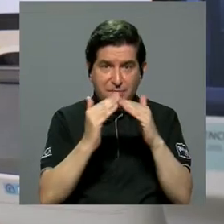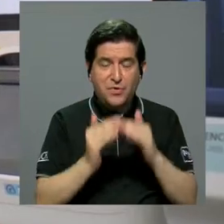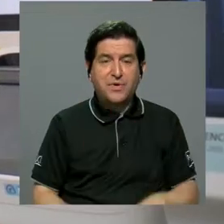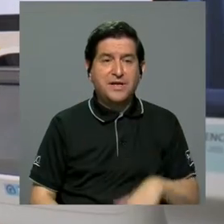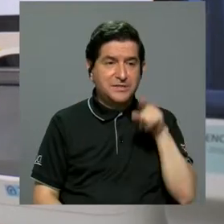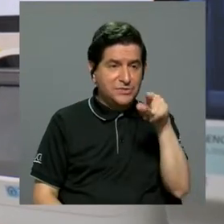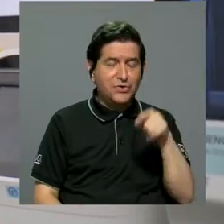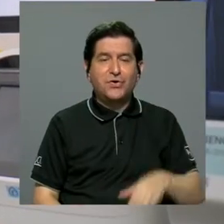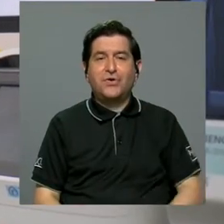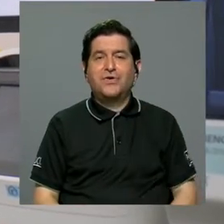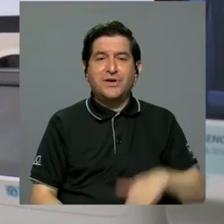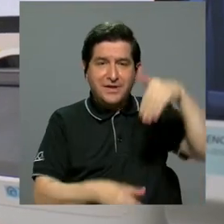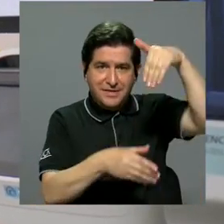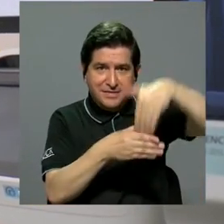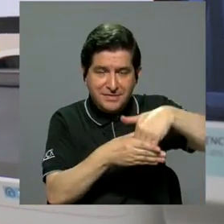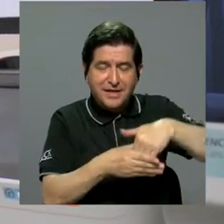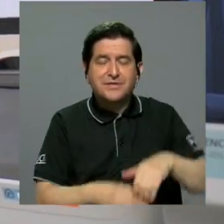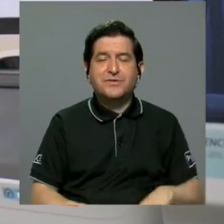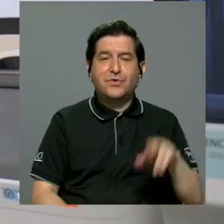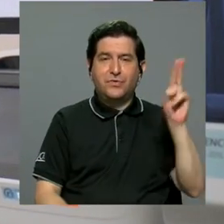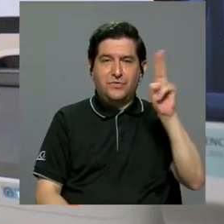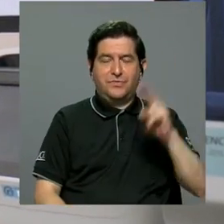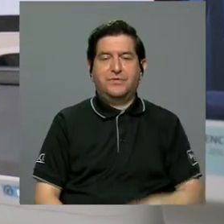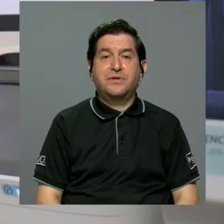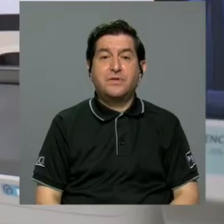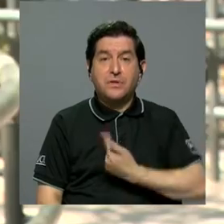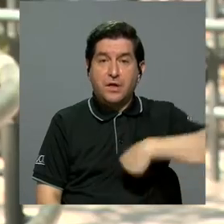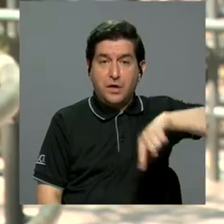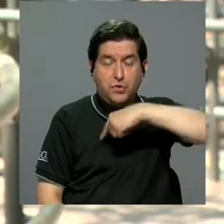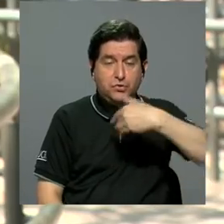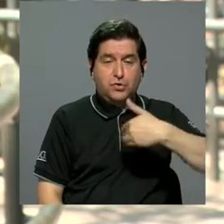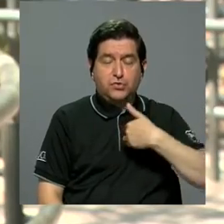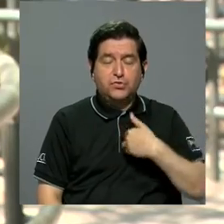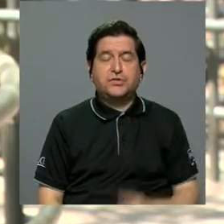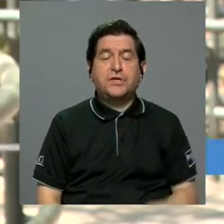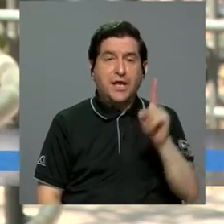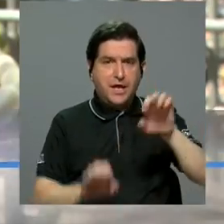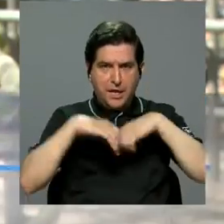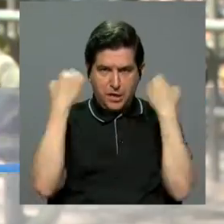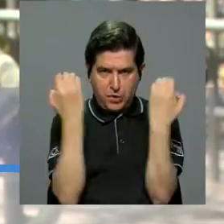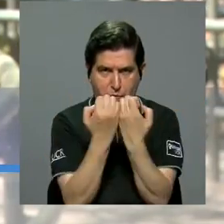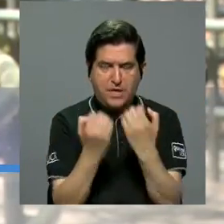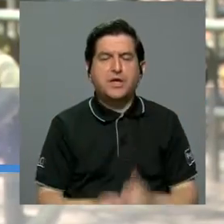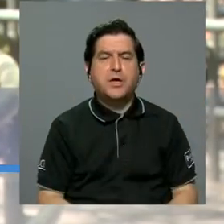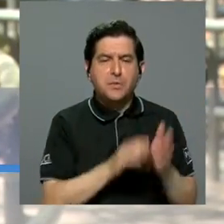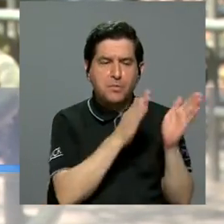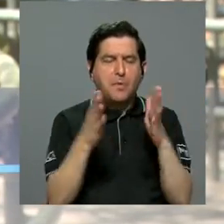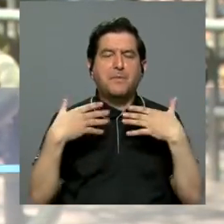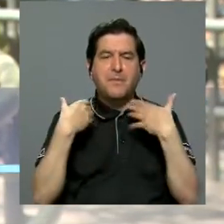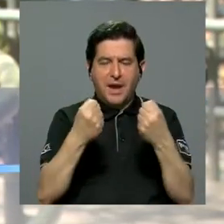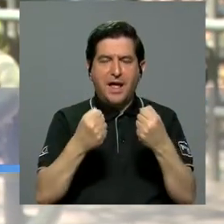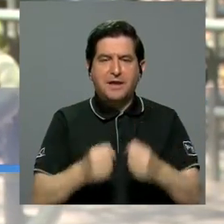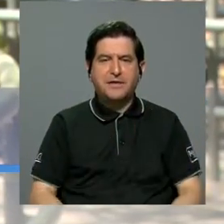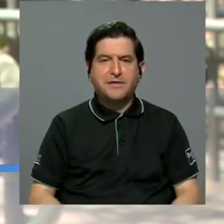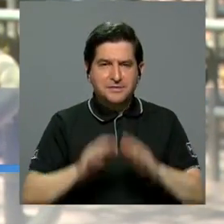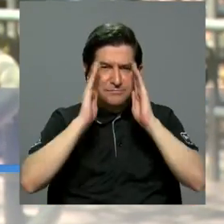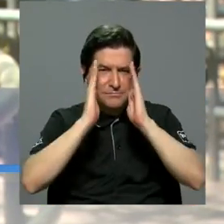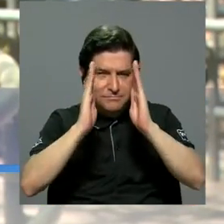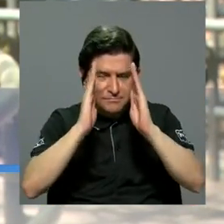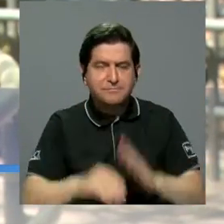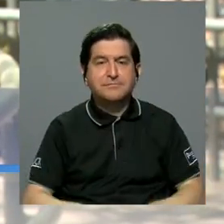que conforma la instancia universitaria. Nosotros tenemos todo un equipo que se dedica a los planes de salud, es parte